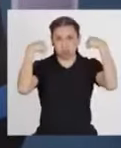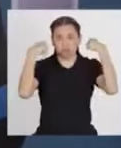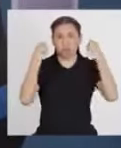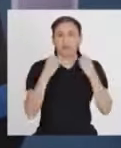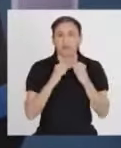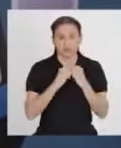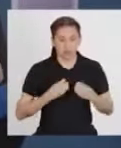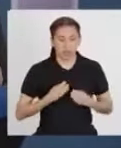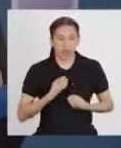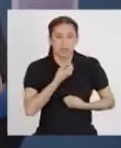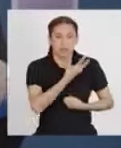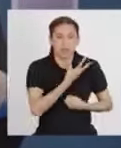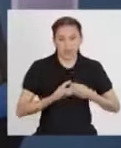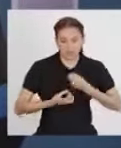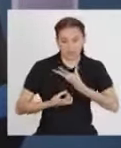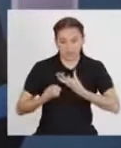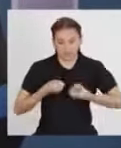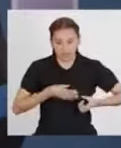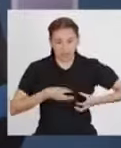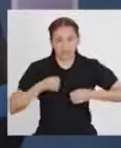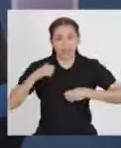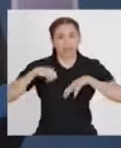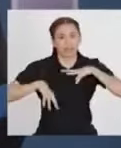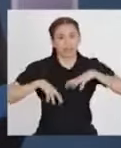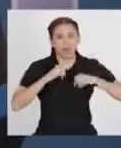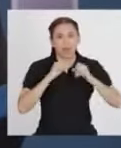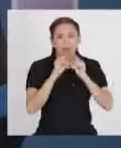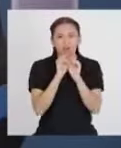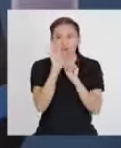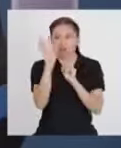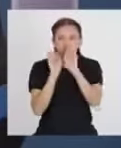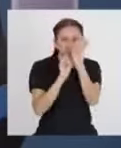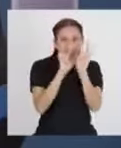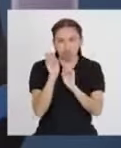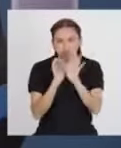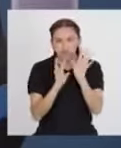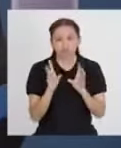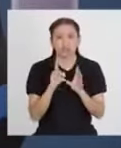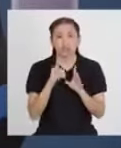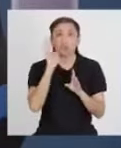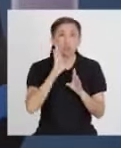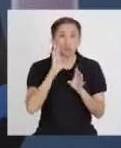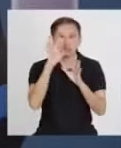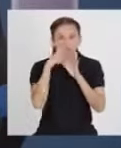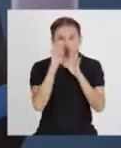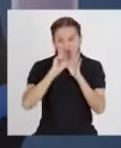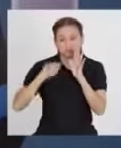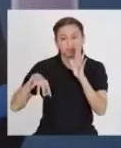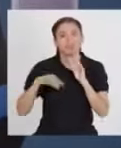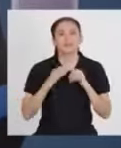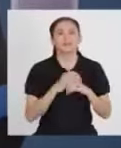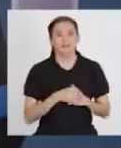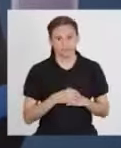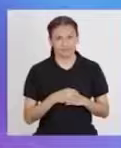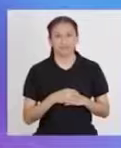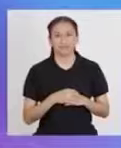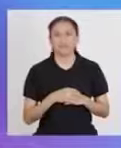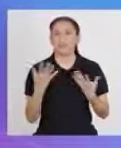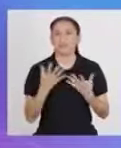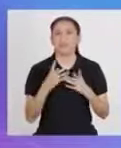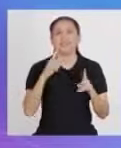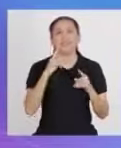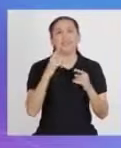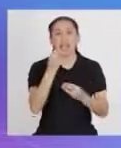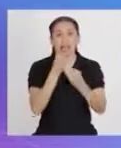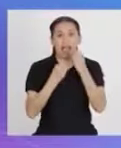la distribuye y elimina aquello que ya no se puede aprovechar. Se